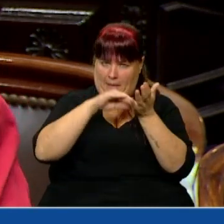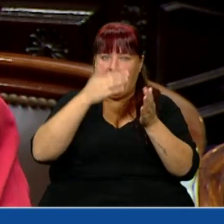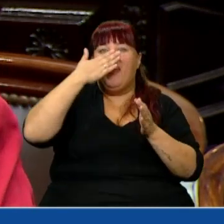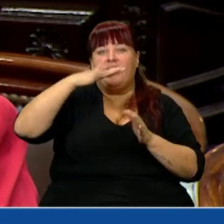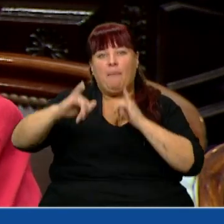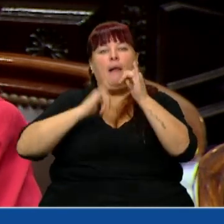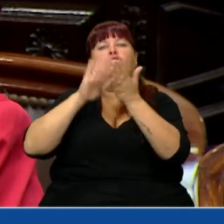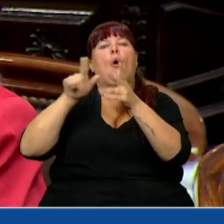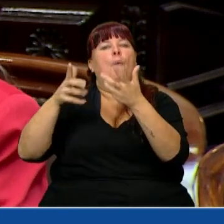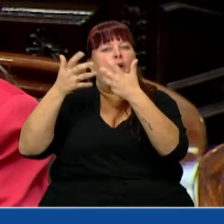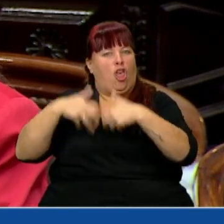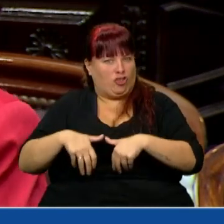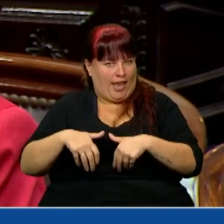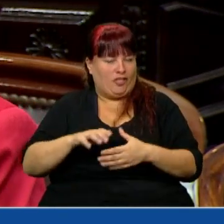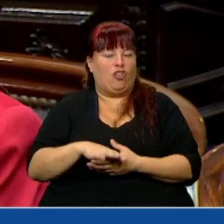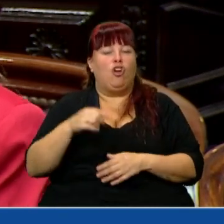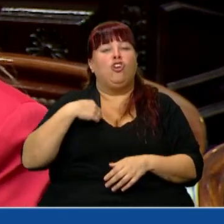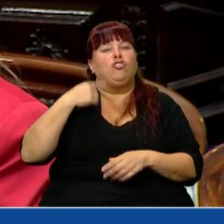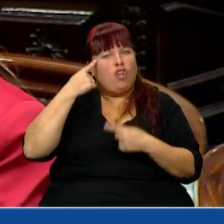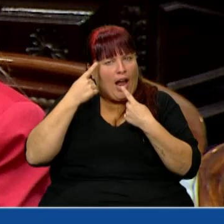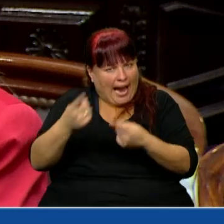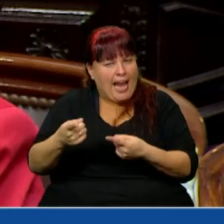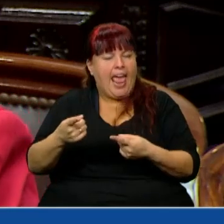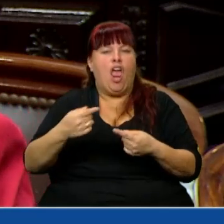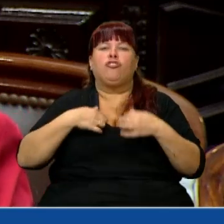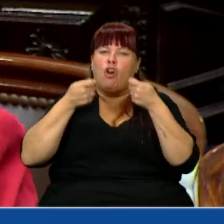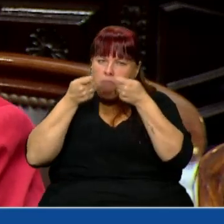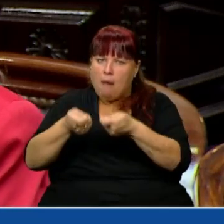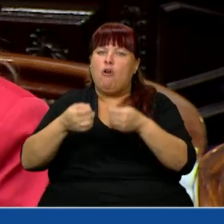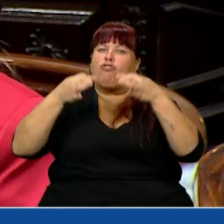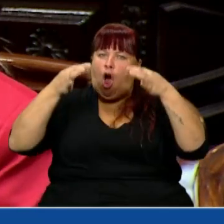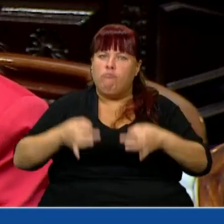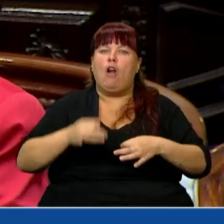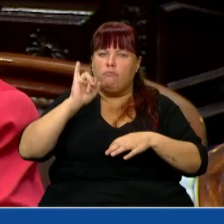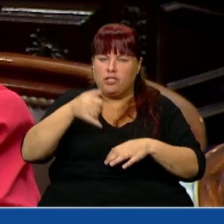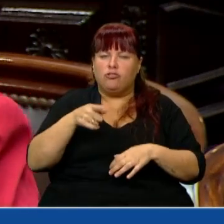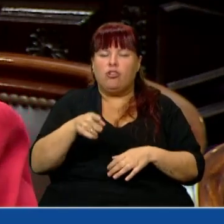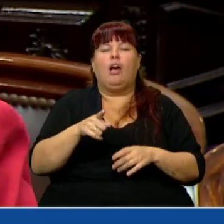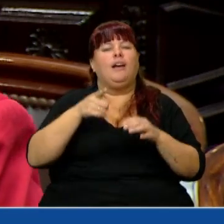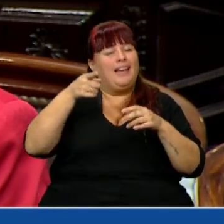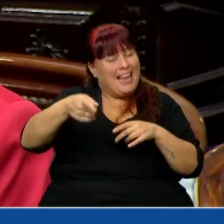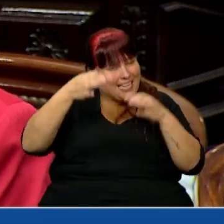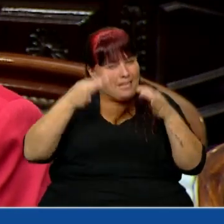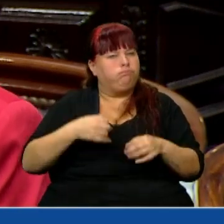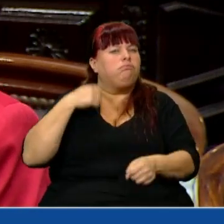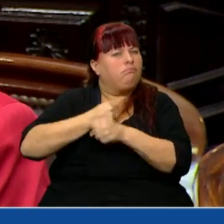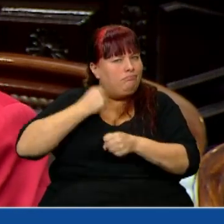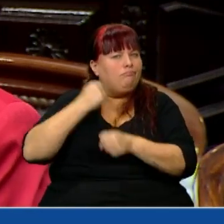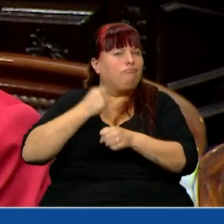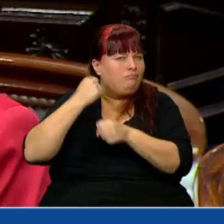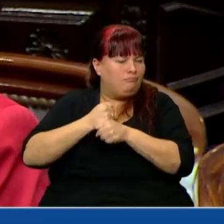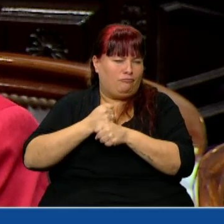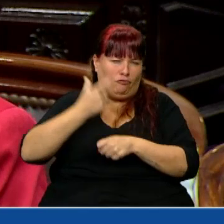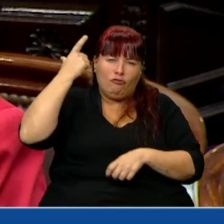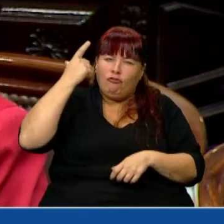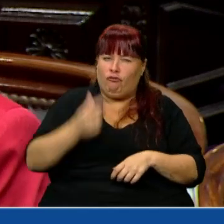después voy a hablar del proyecto en el cual creo, con el cual estoy comprometida, y con el cual efectivamente hemos trabajado